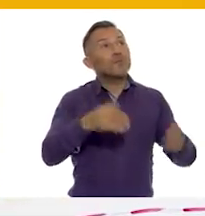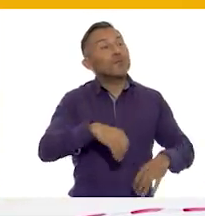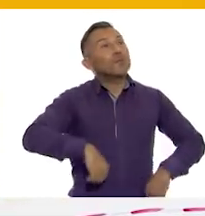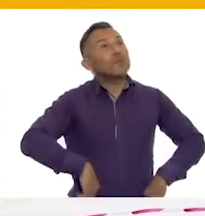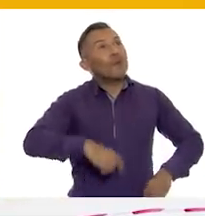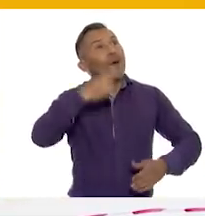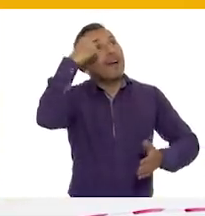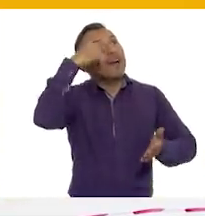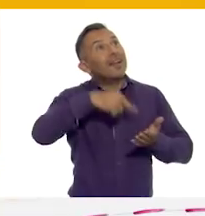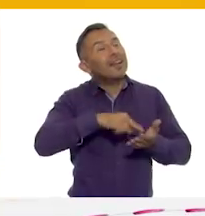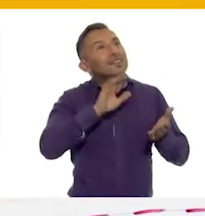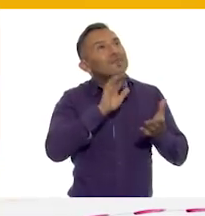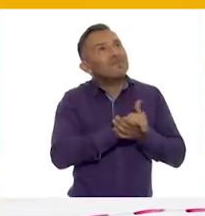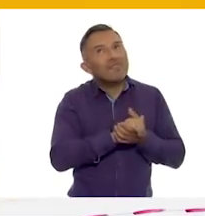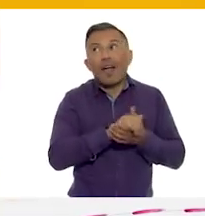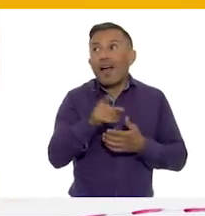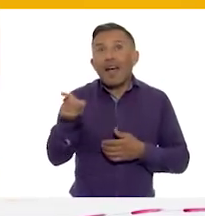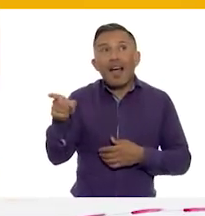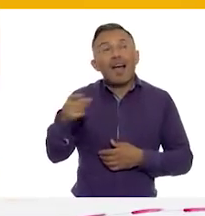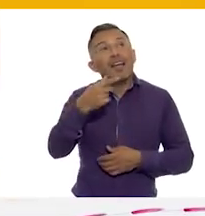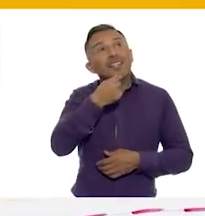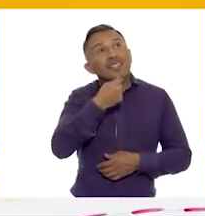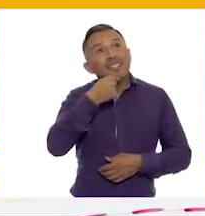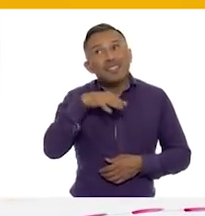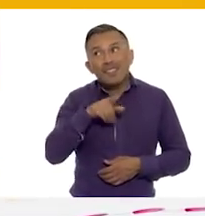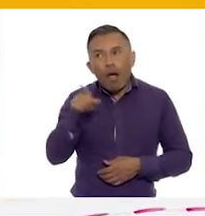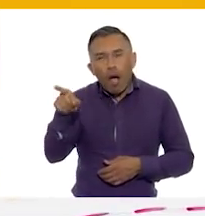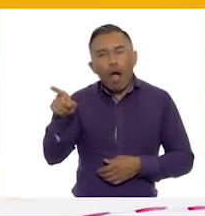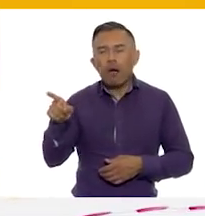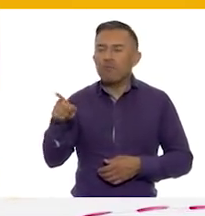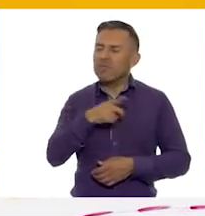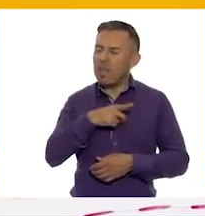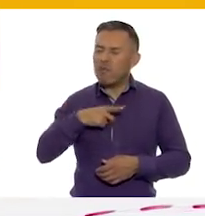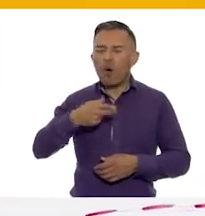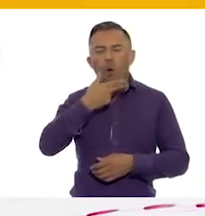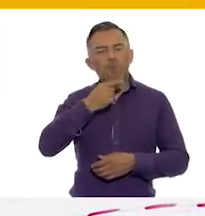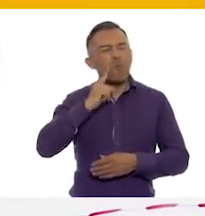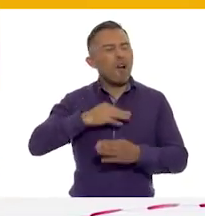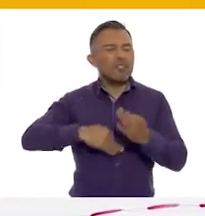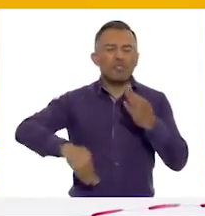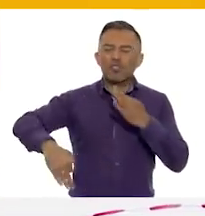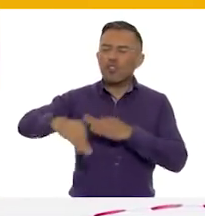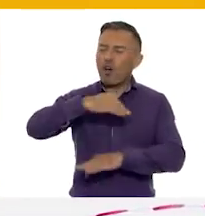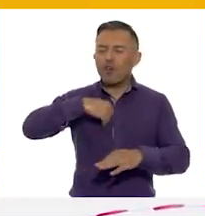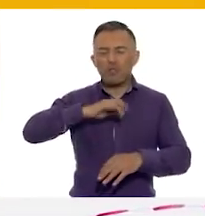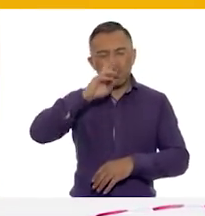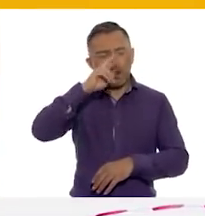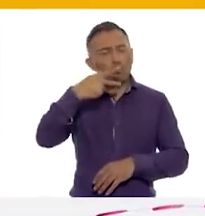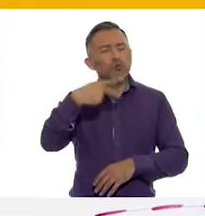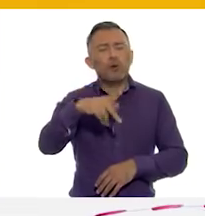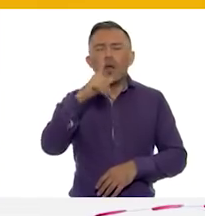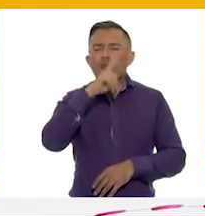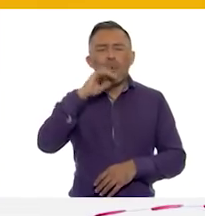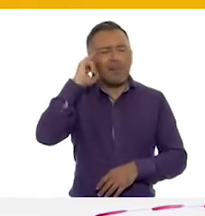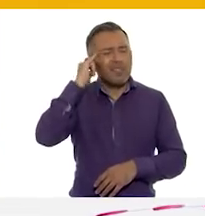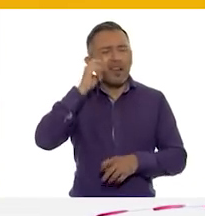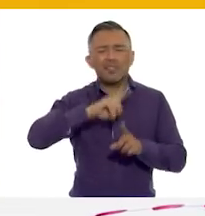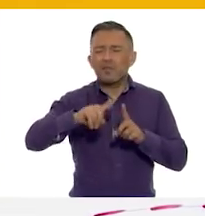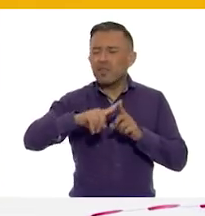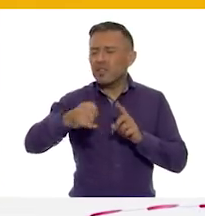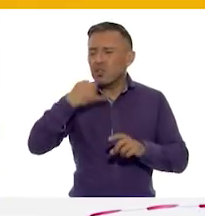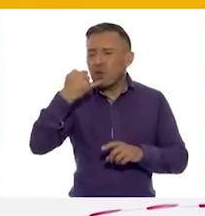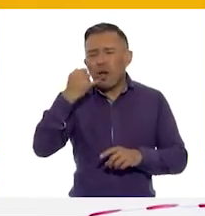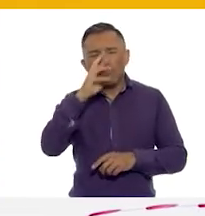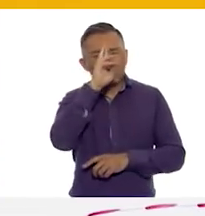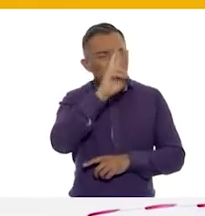Hablé con las niñas y los niños que tenían que respetar el derecho de todas las niñas y niños a hablar cualquier idioma, a ser diferentes,